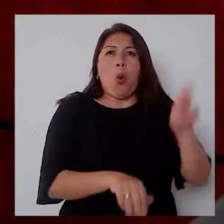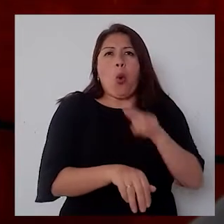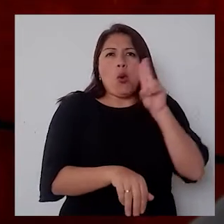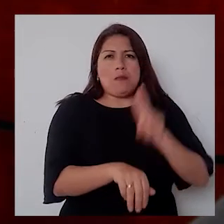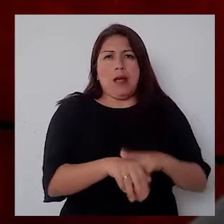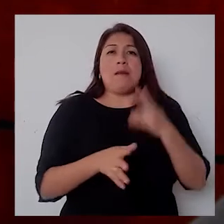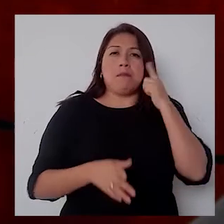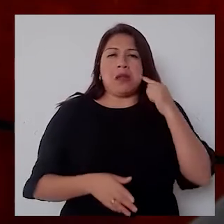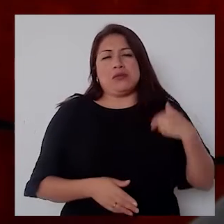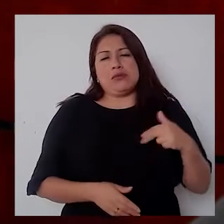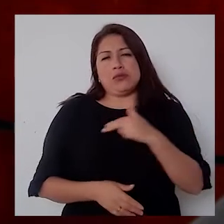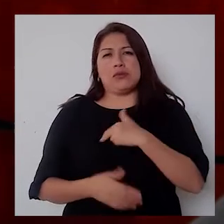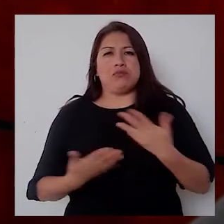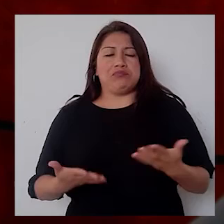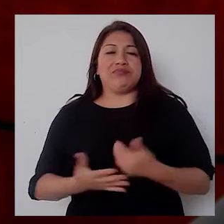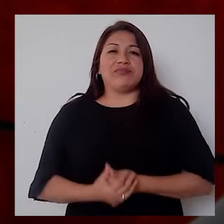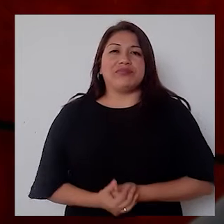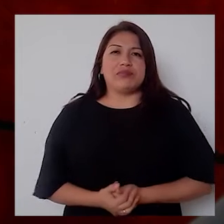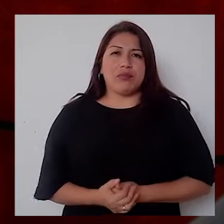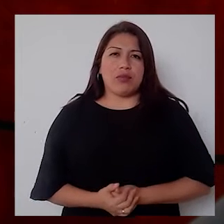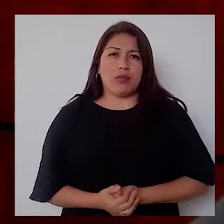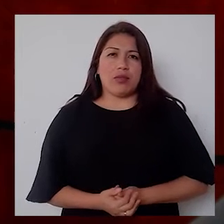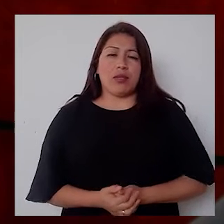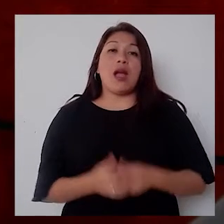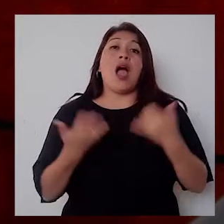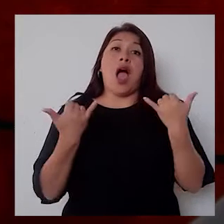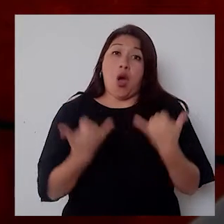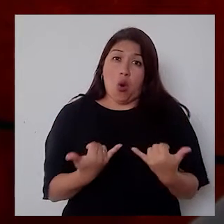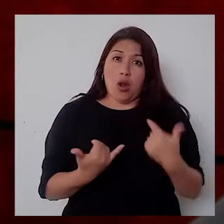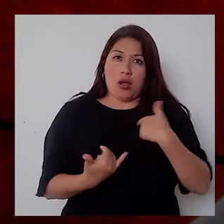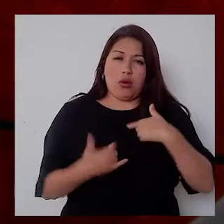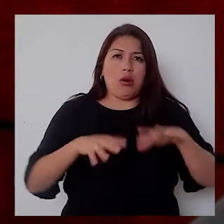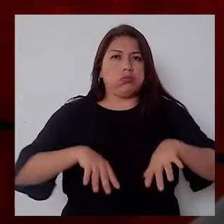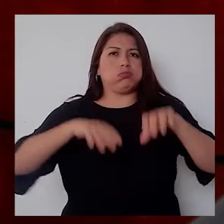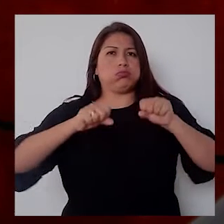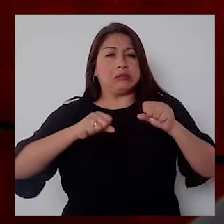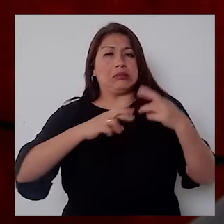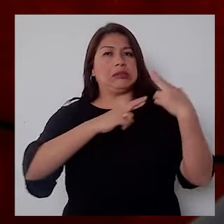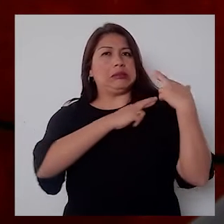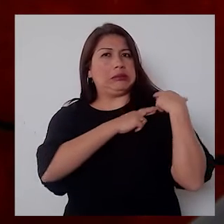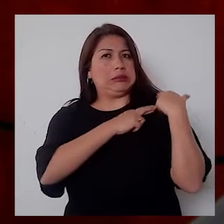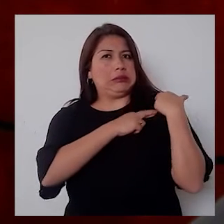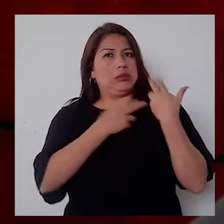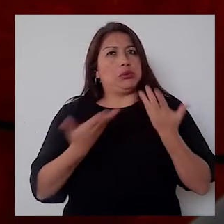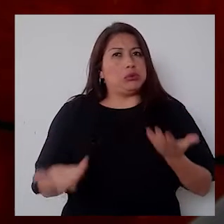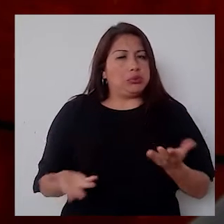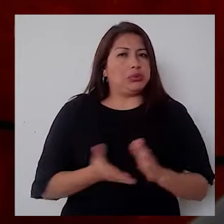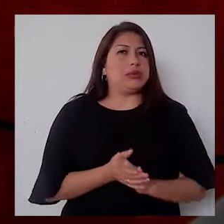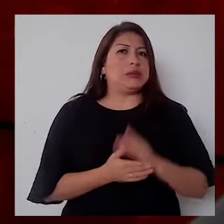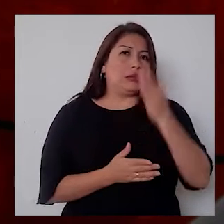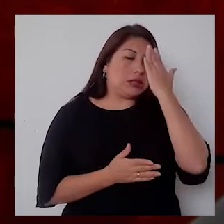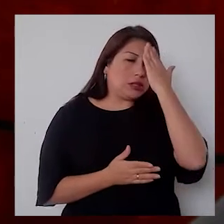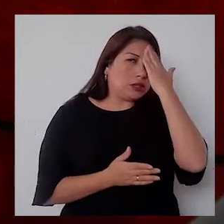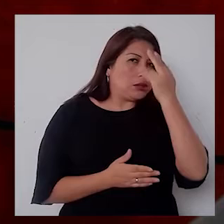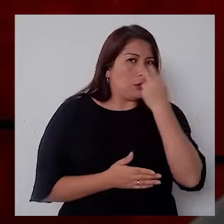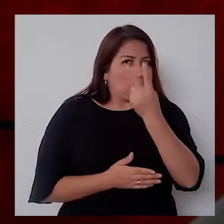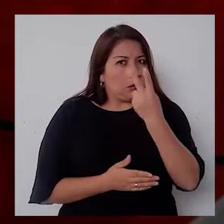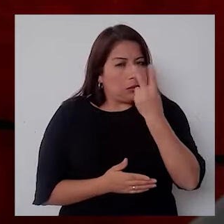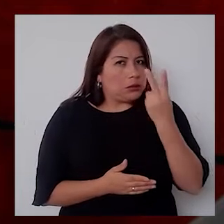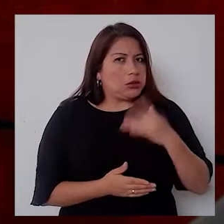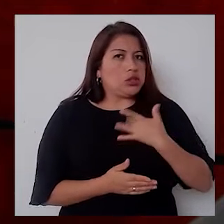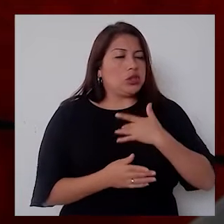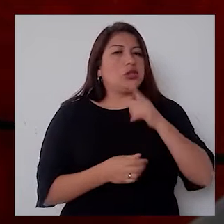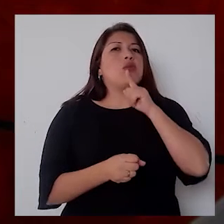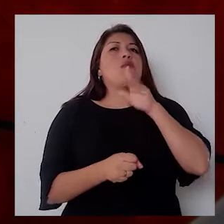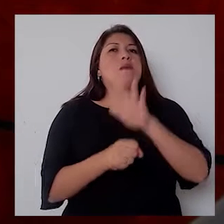normal. Hoy ya que ejerzo un cargo público, siento un compromiso emocional y